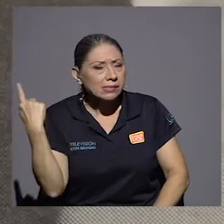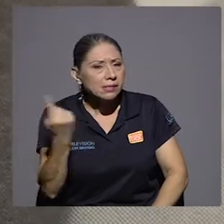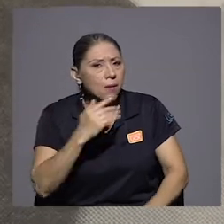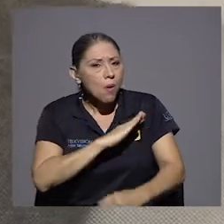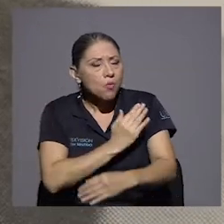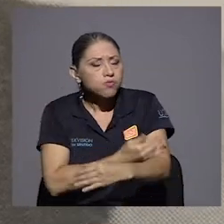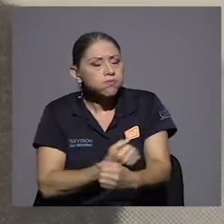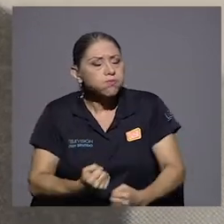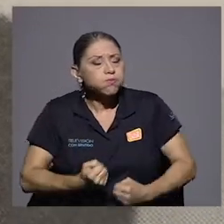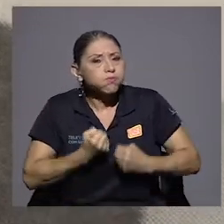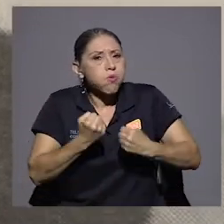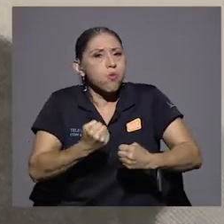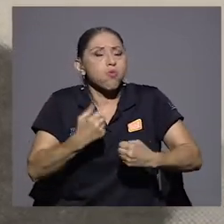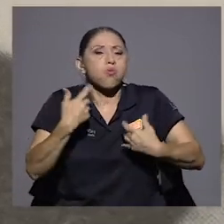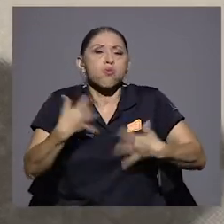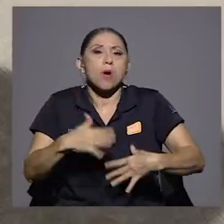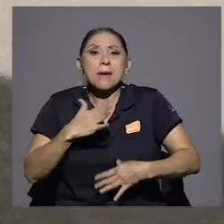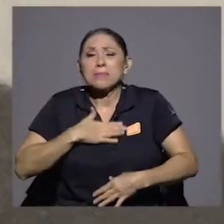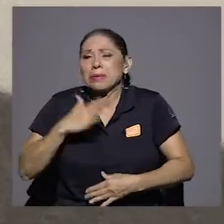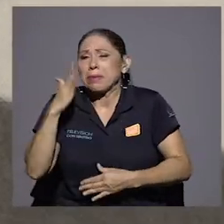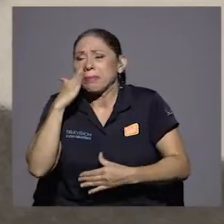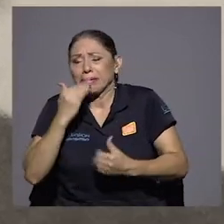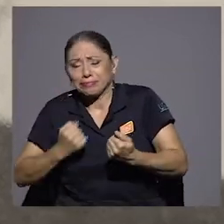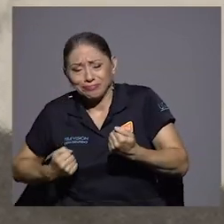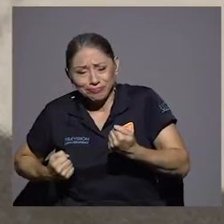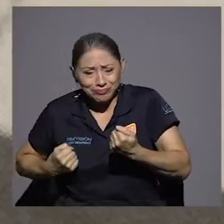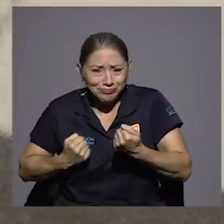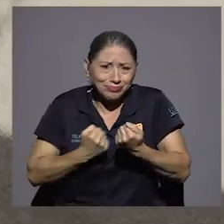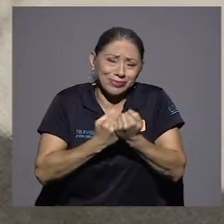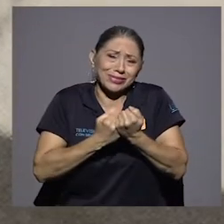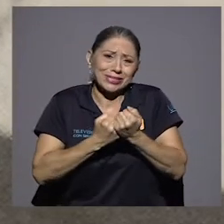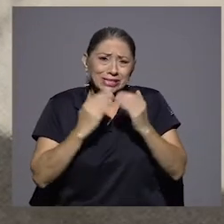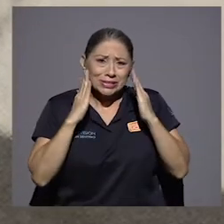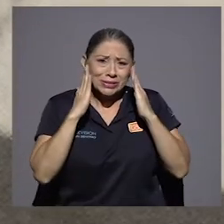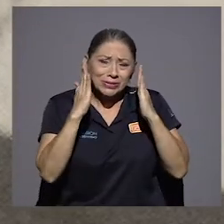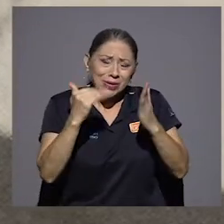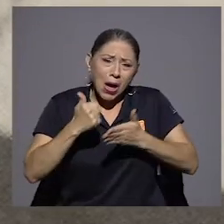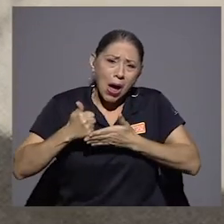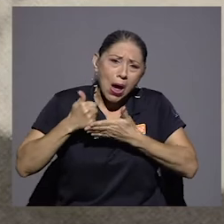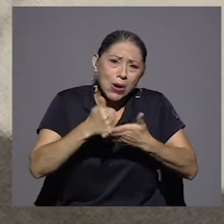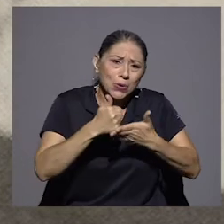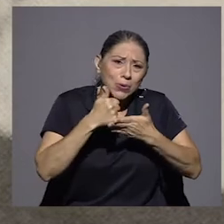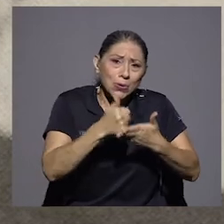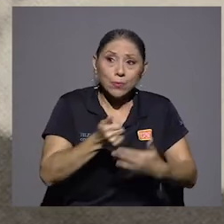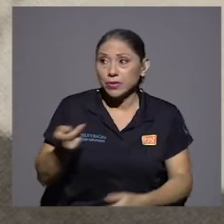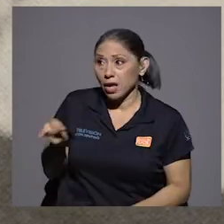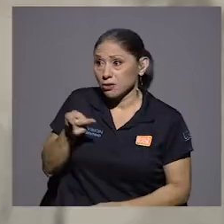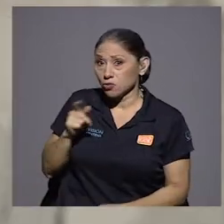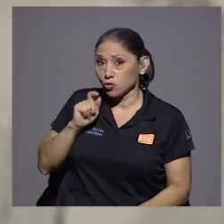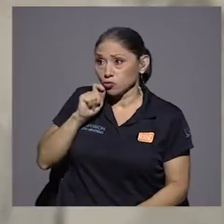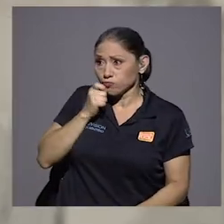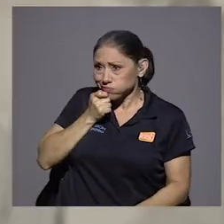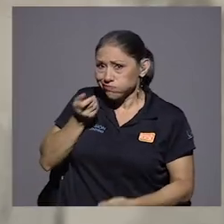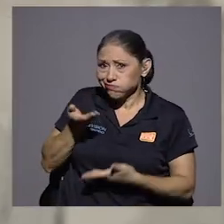tiene idea. Mi mamá lo sostuvo, lo apoyó, lo ayudó. ¿Era su confidante? Ella era una mujer que aguantó y vivió